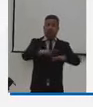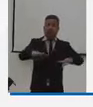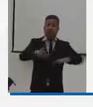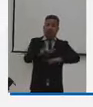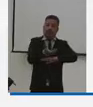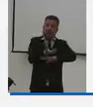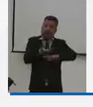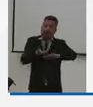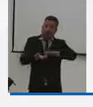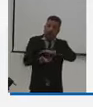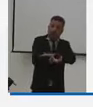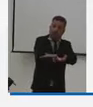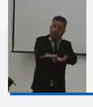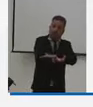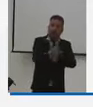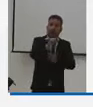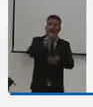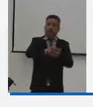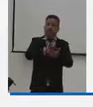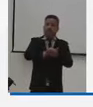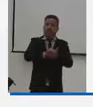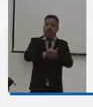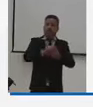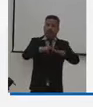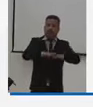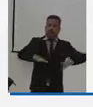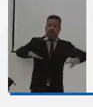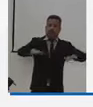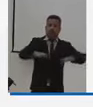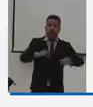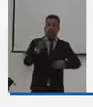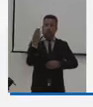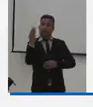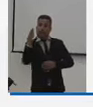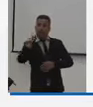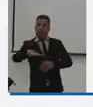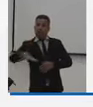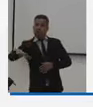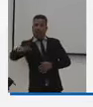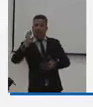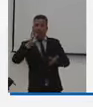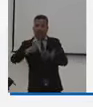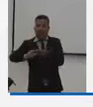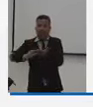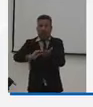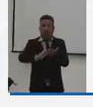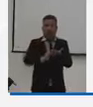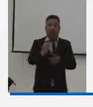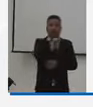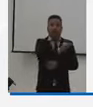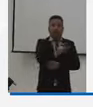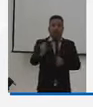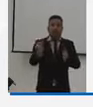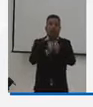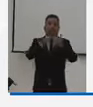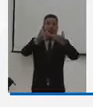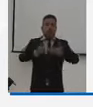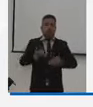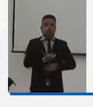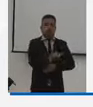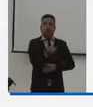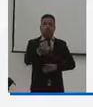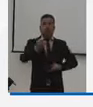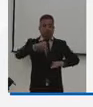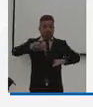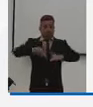accesibilidad, así como en las instalaciones sanitarias adecuadas para personas